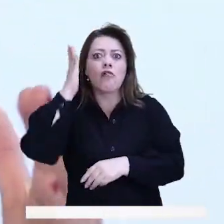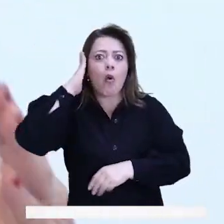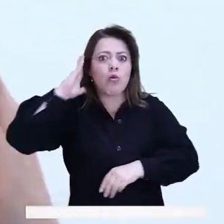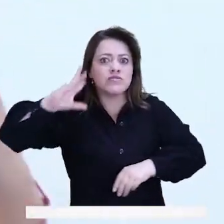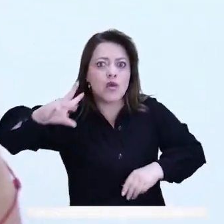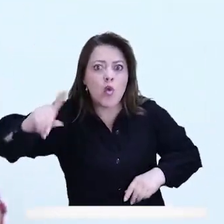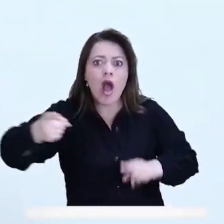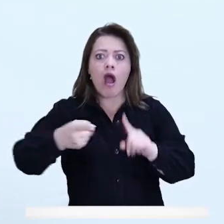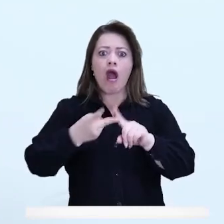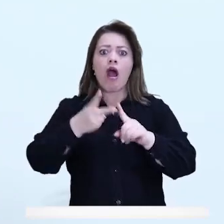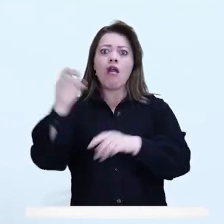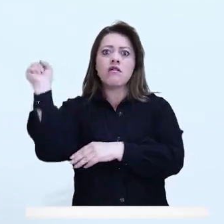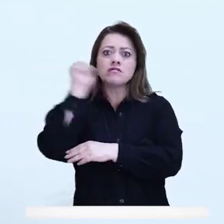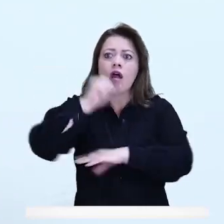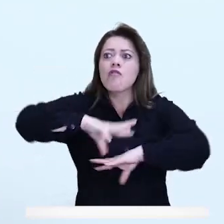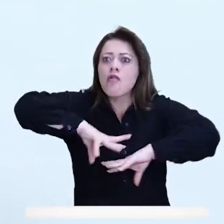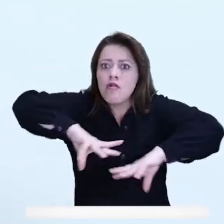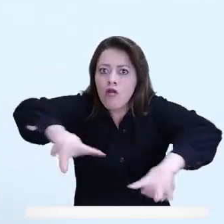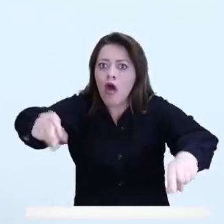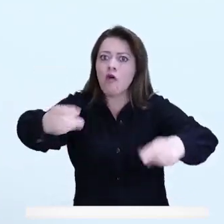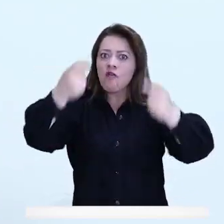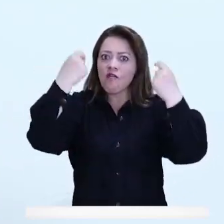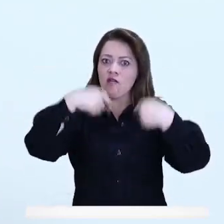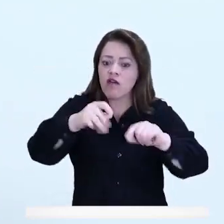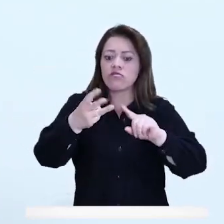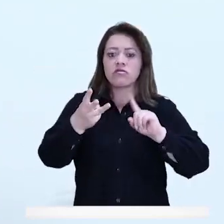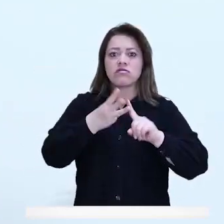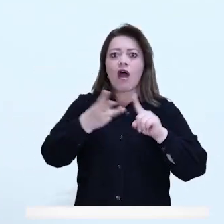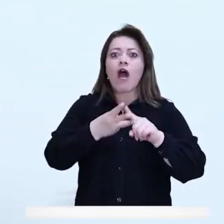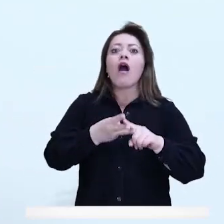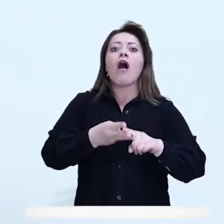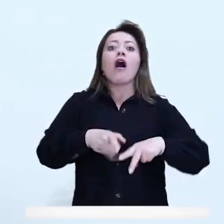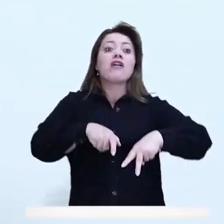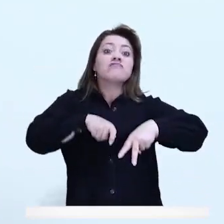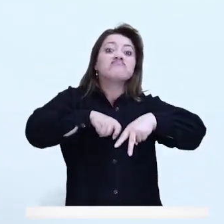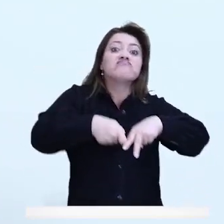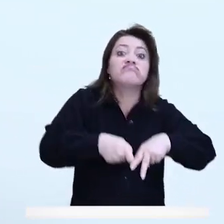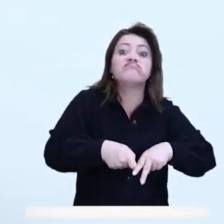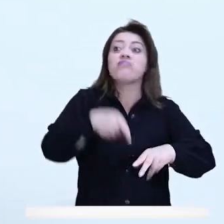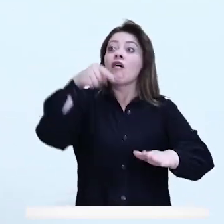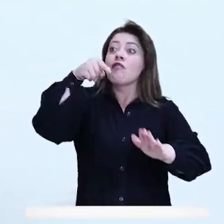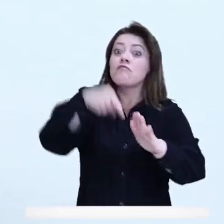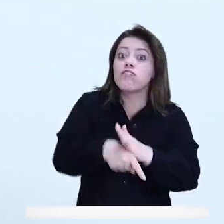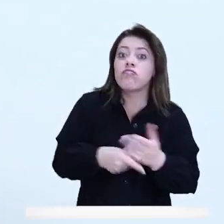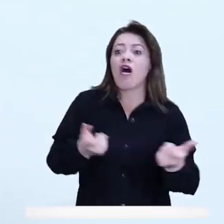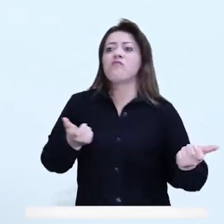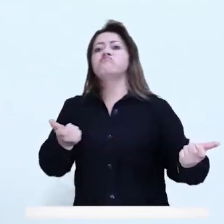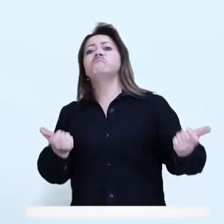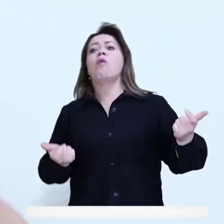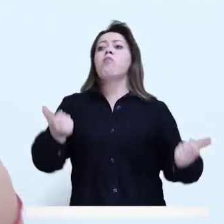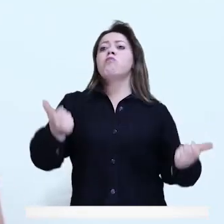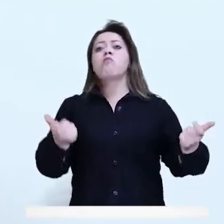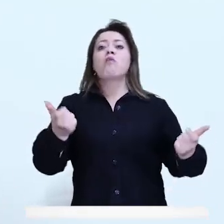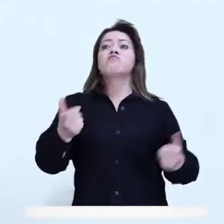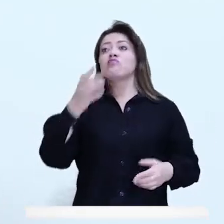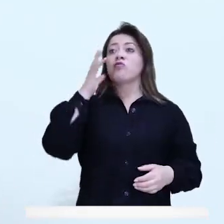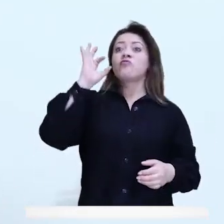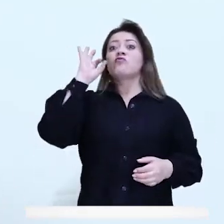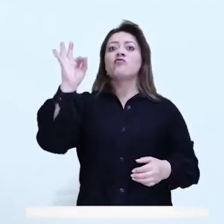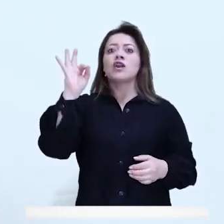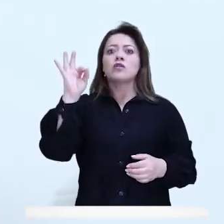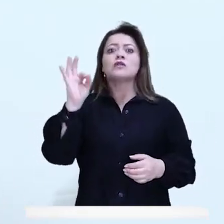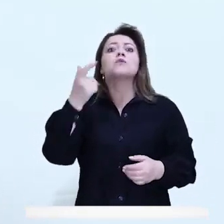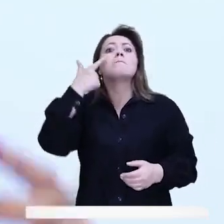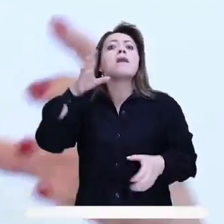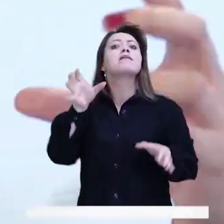es robo a celulares, comercialización a vehículos de autopartes, tienen extorsiones, tienen buenas camionetas, tienen